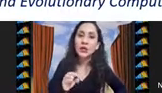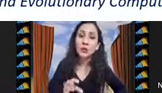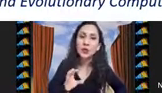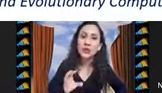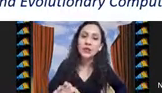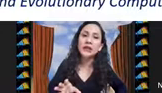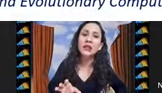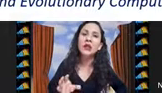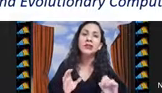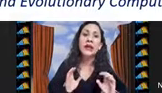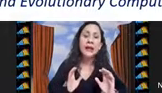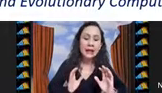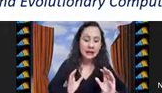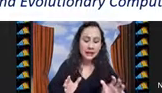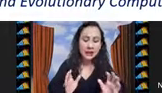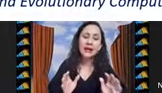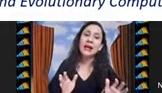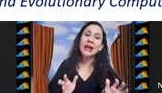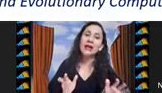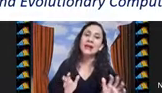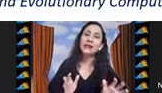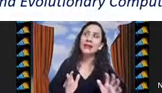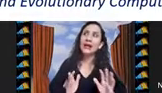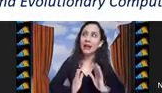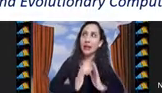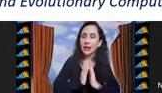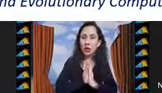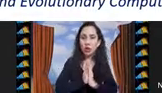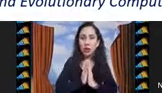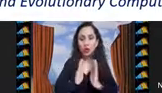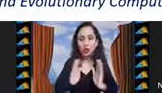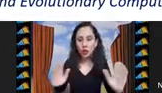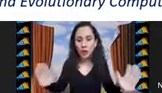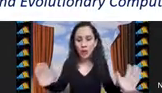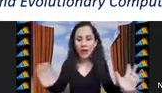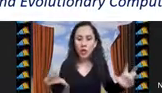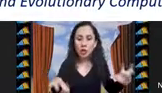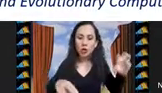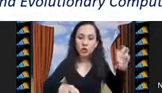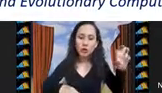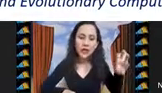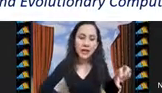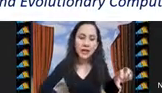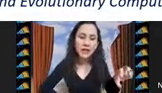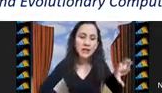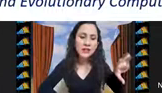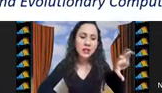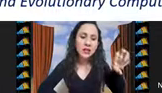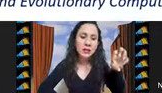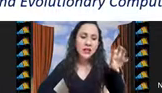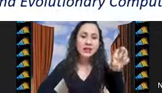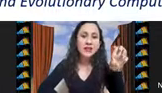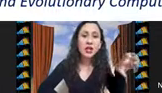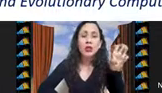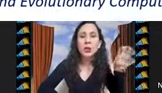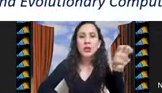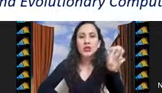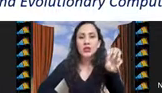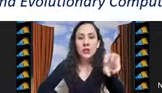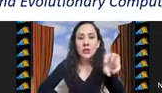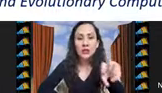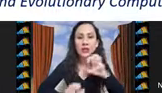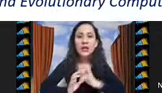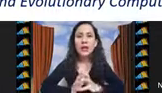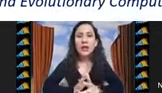especial de algoritmos genéticos que tienen la característica de que en el cromosoma los genes van a ser